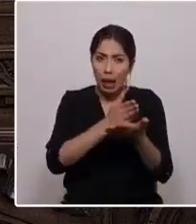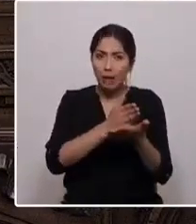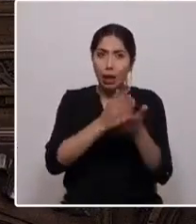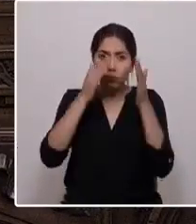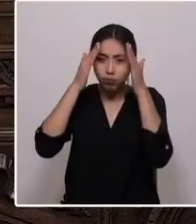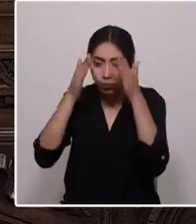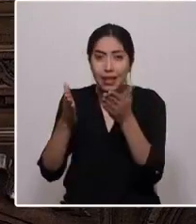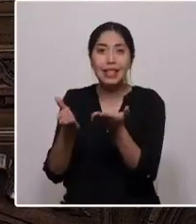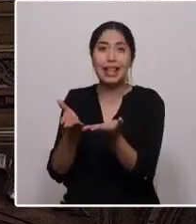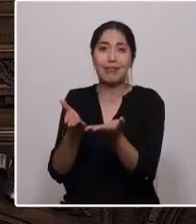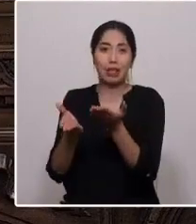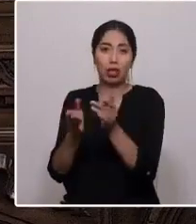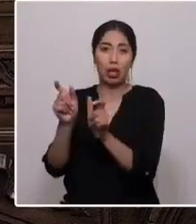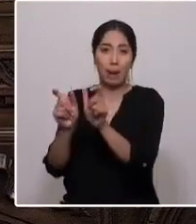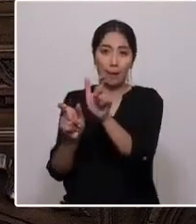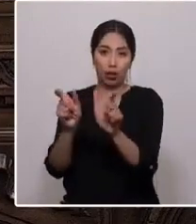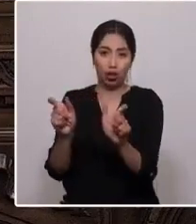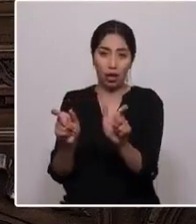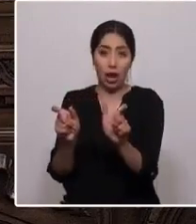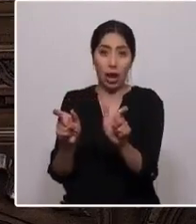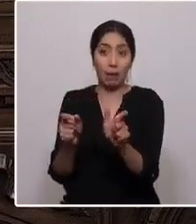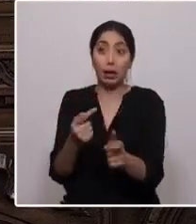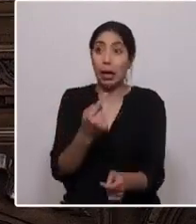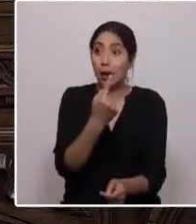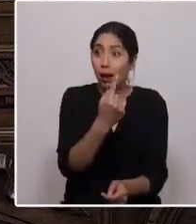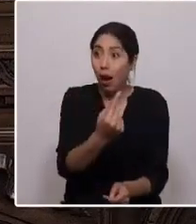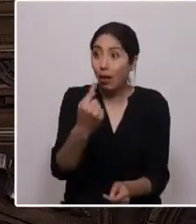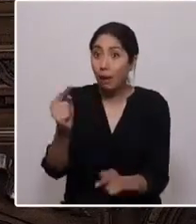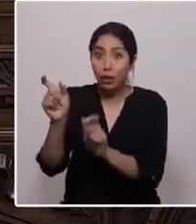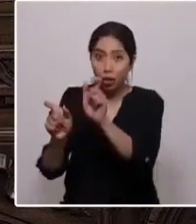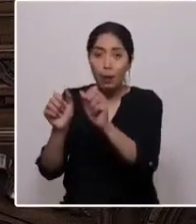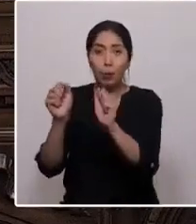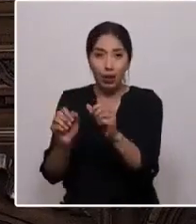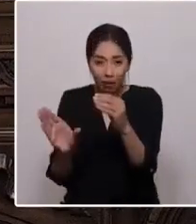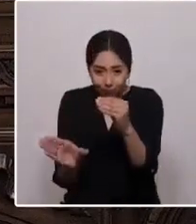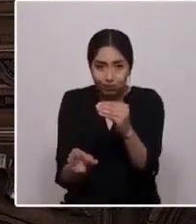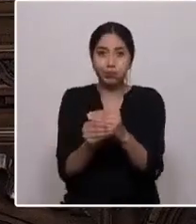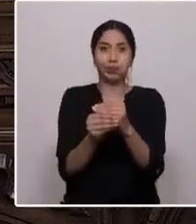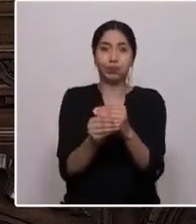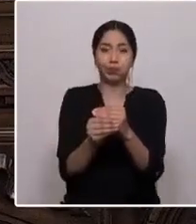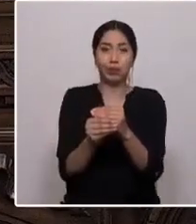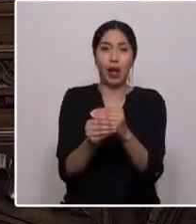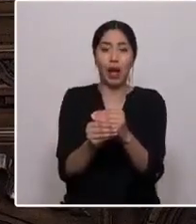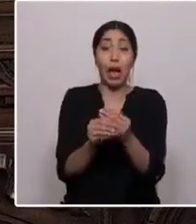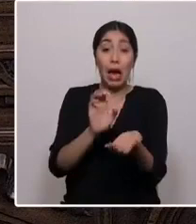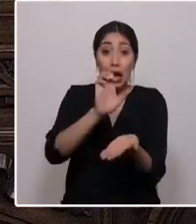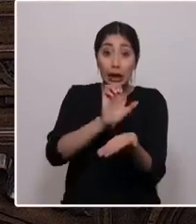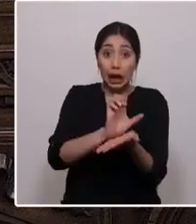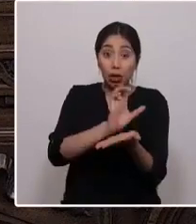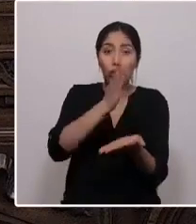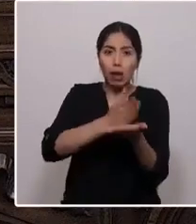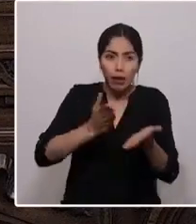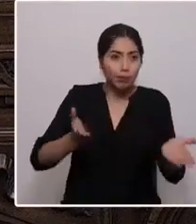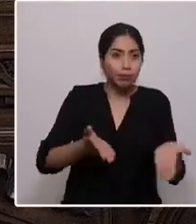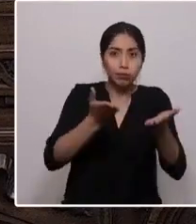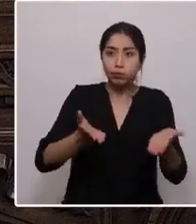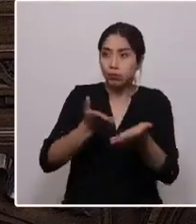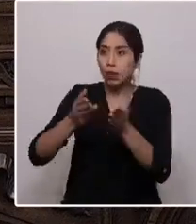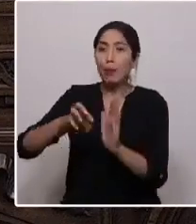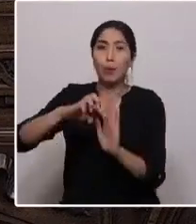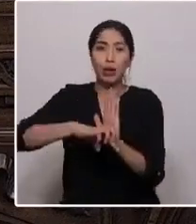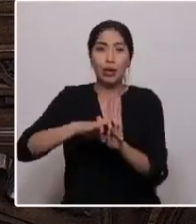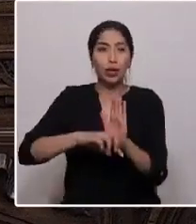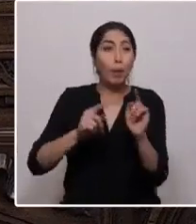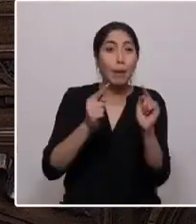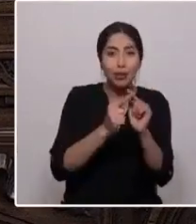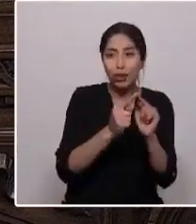personas, para que cada una de ellas pueda contribuir al bien común, debe ser un impulsor de nuestros legítimos proyectos personales. No en un